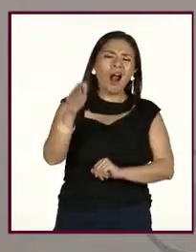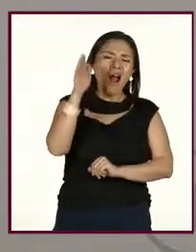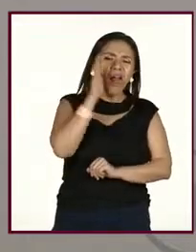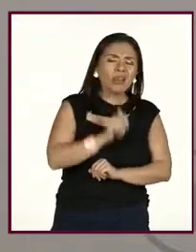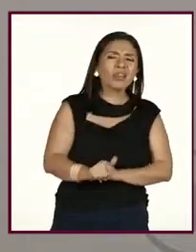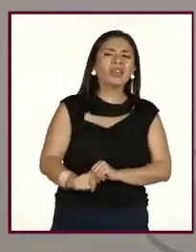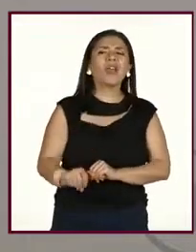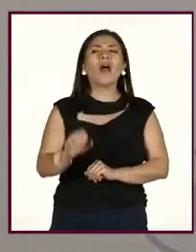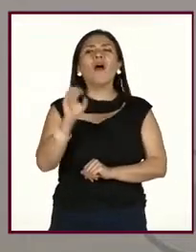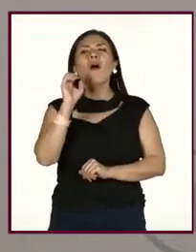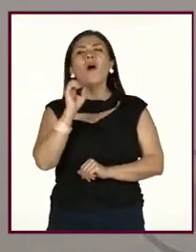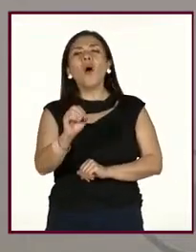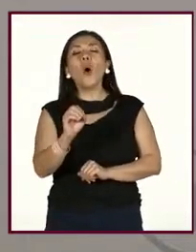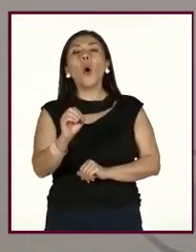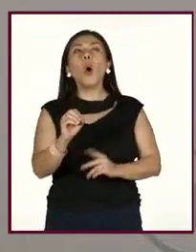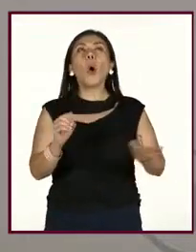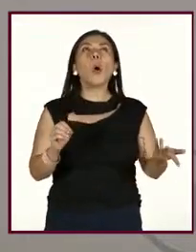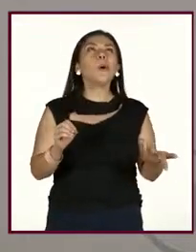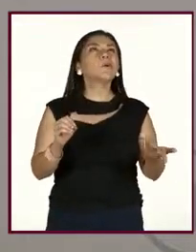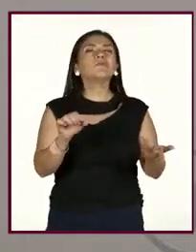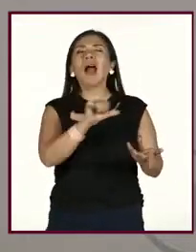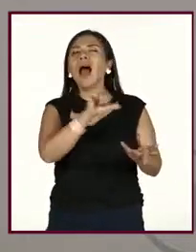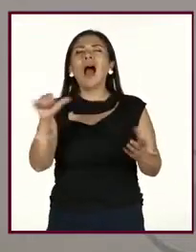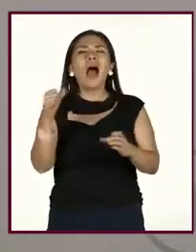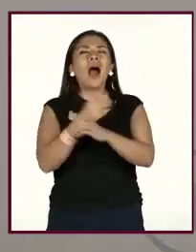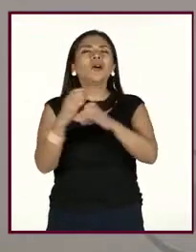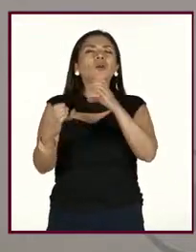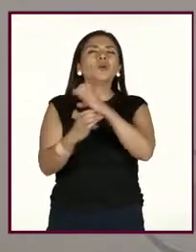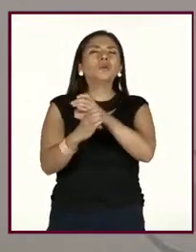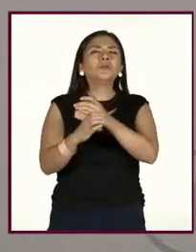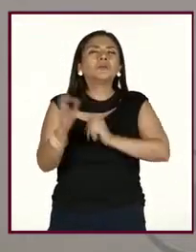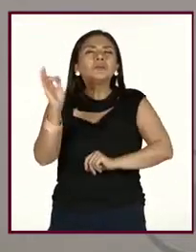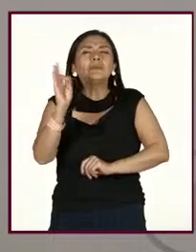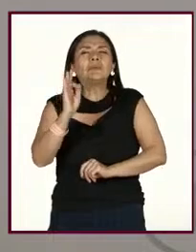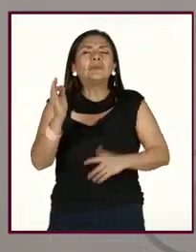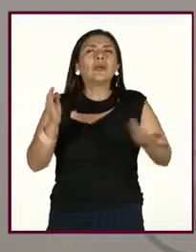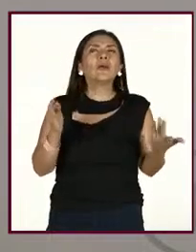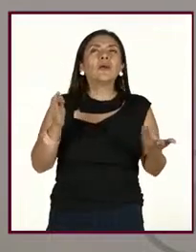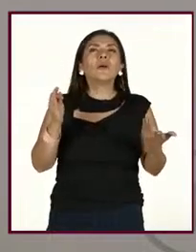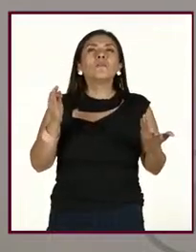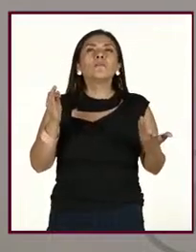por ejemplo, ciertas cositas que pueden ser como,